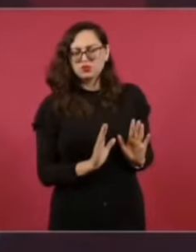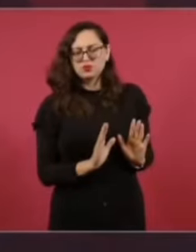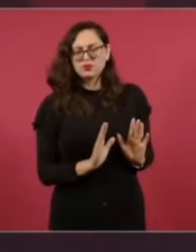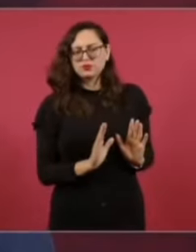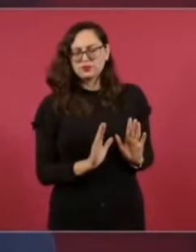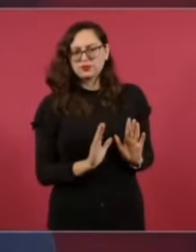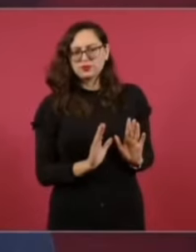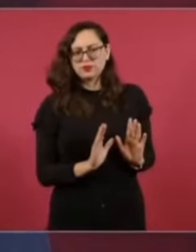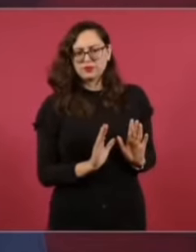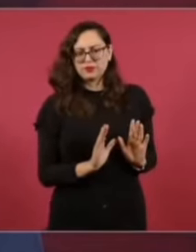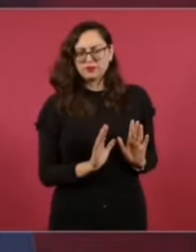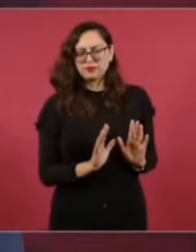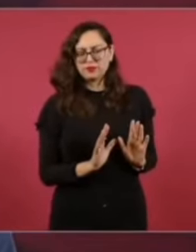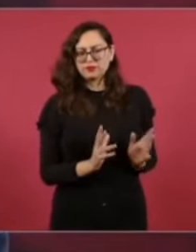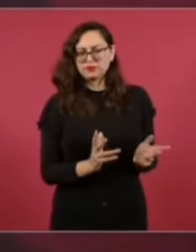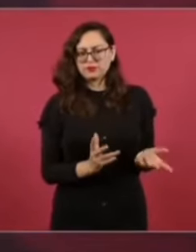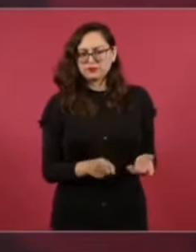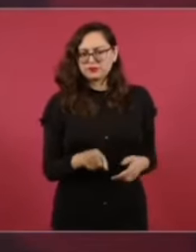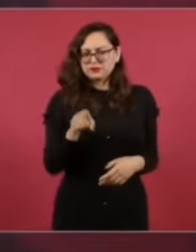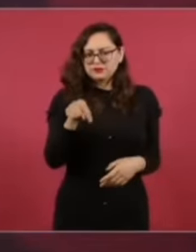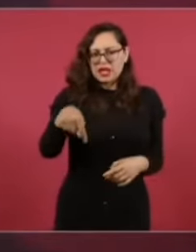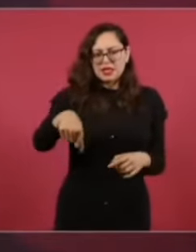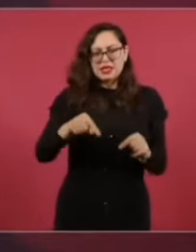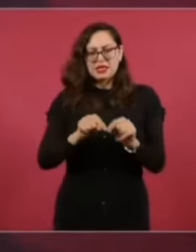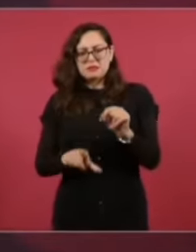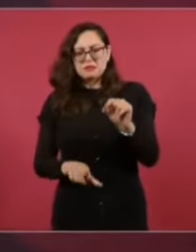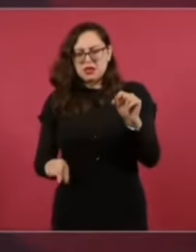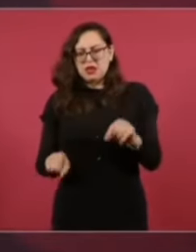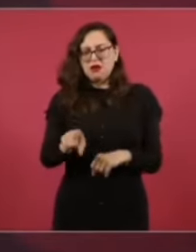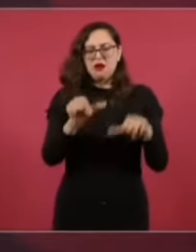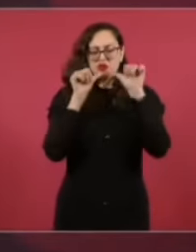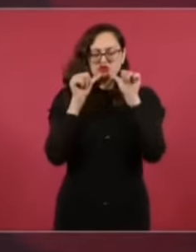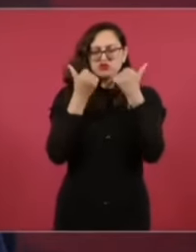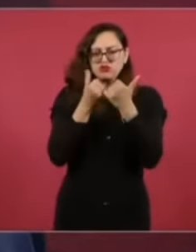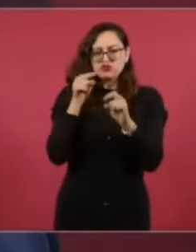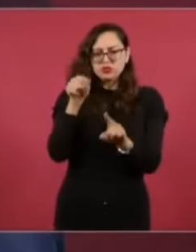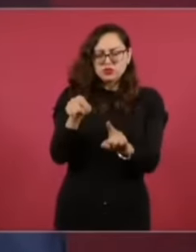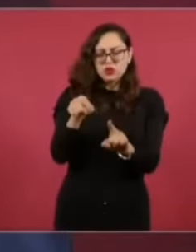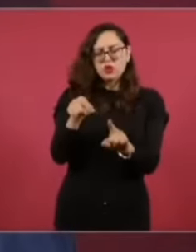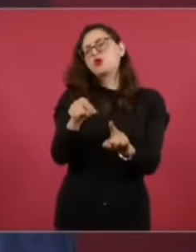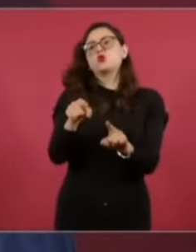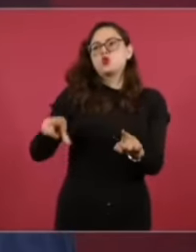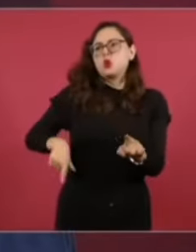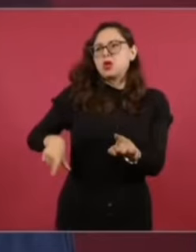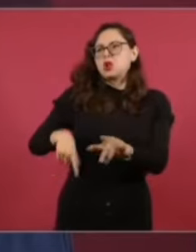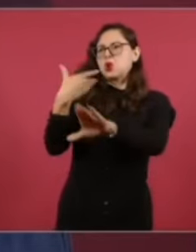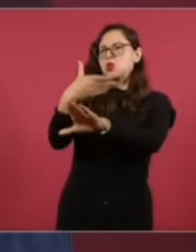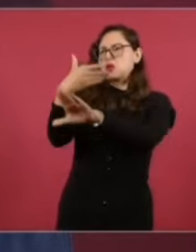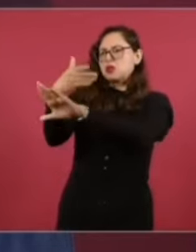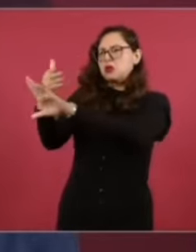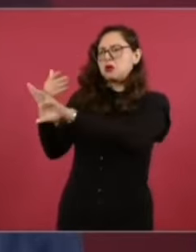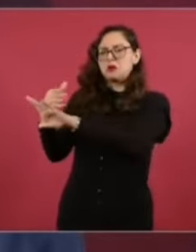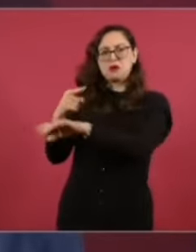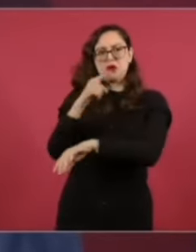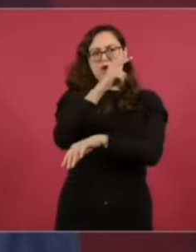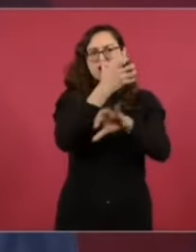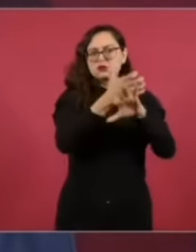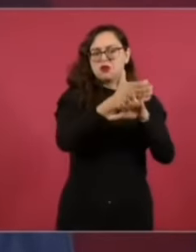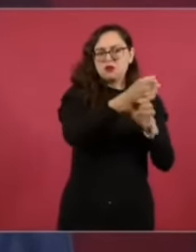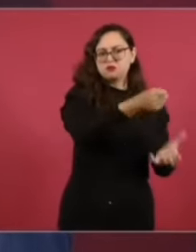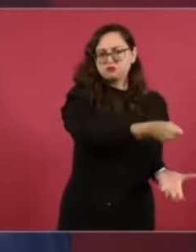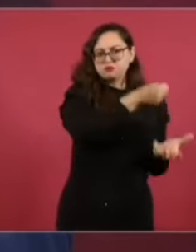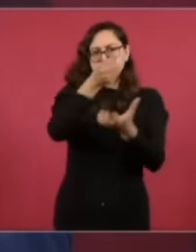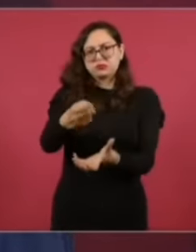darle dinero a esta organización es, este,